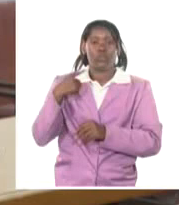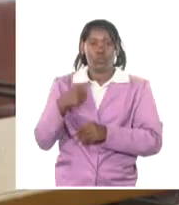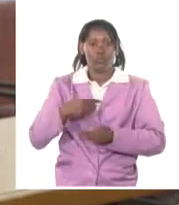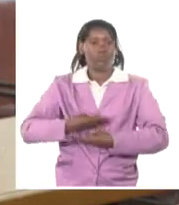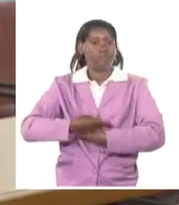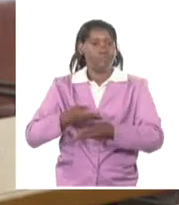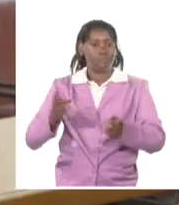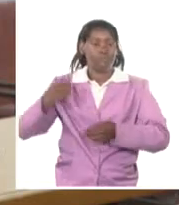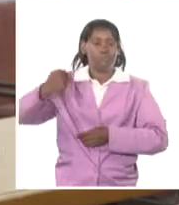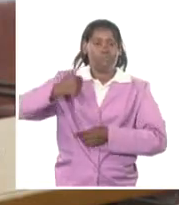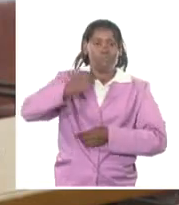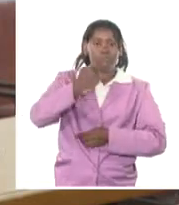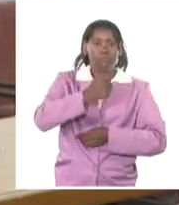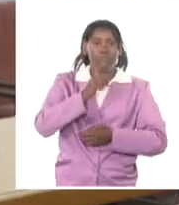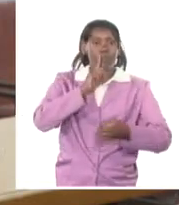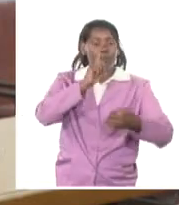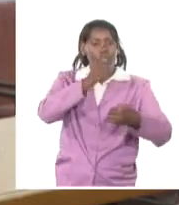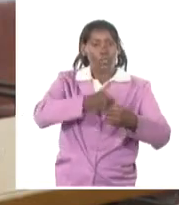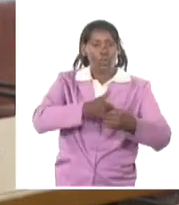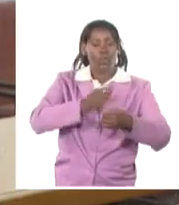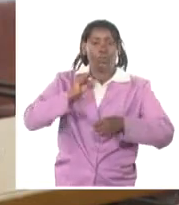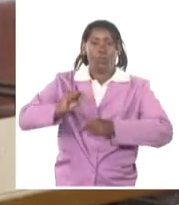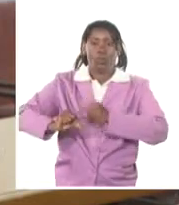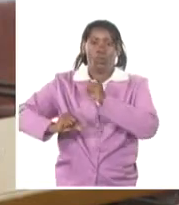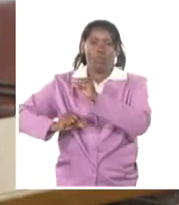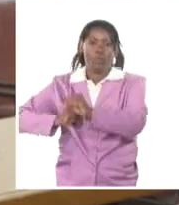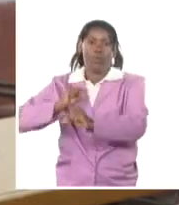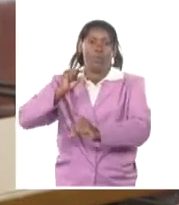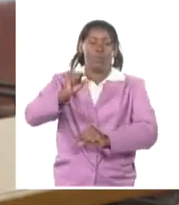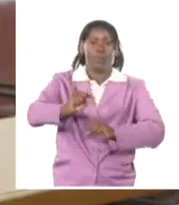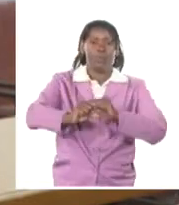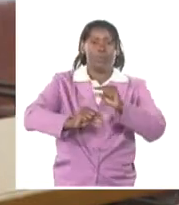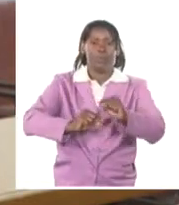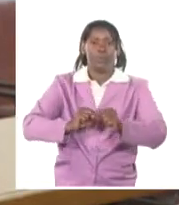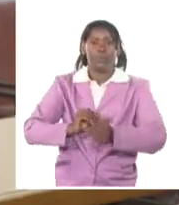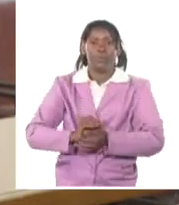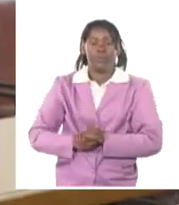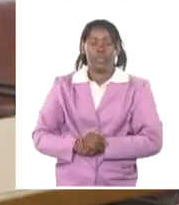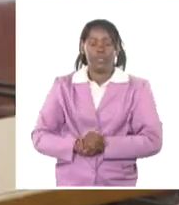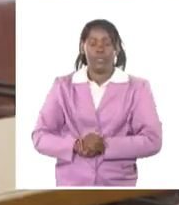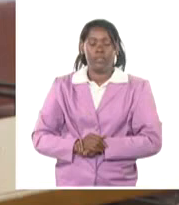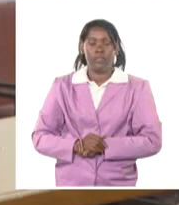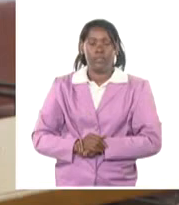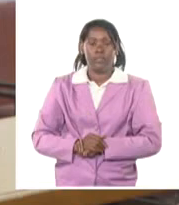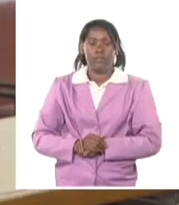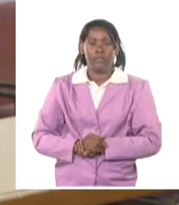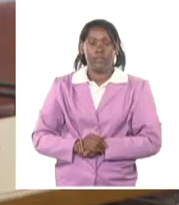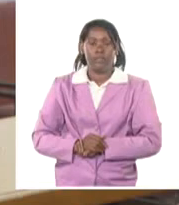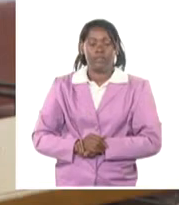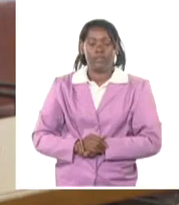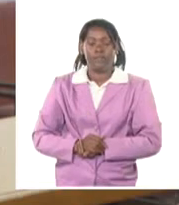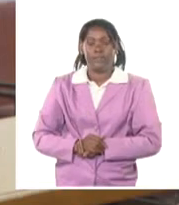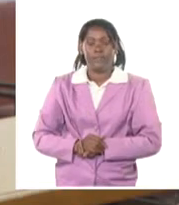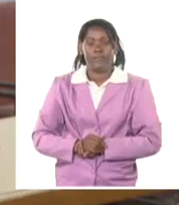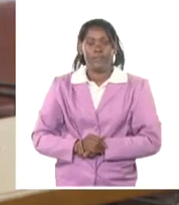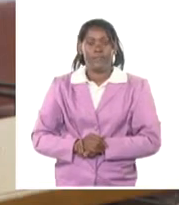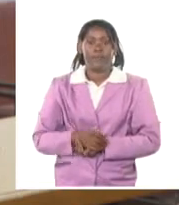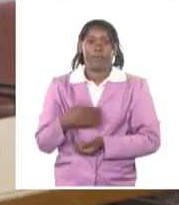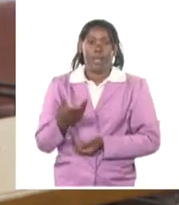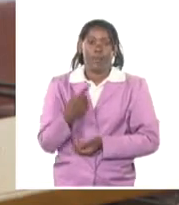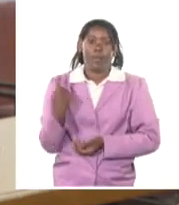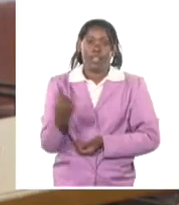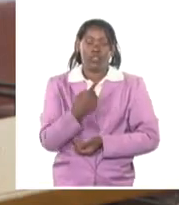combustible parcialmente, de una manera reducida, para que no toque cero el suministro de combustible y se puedan